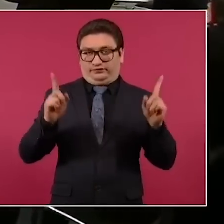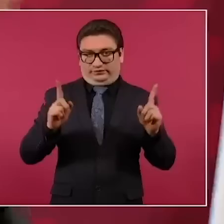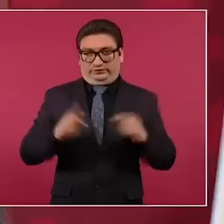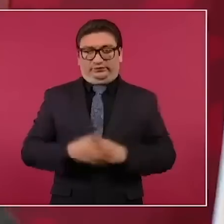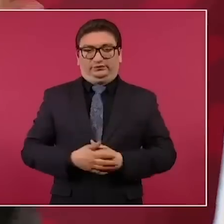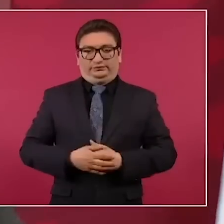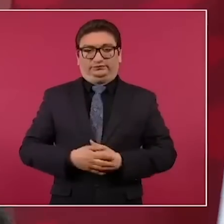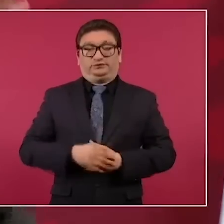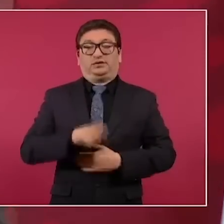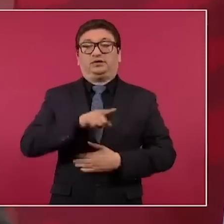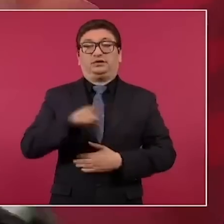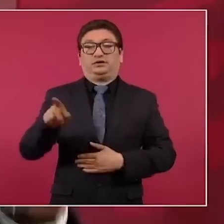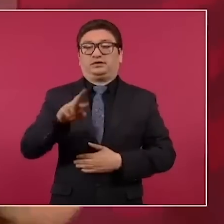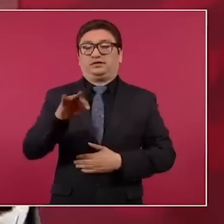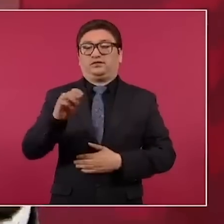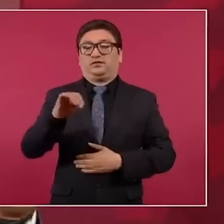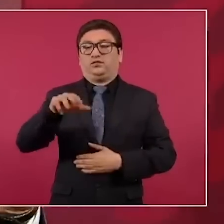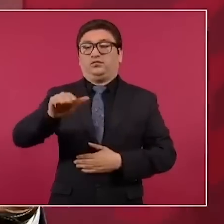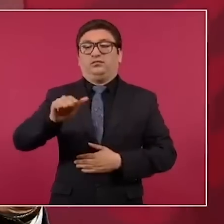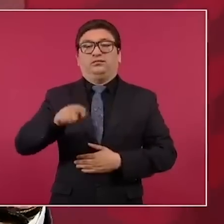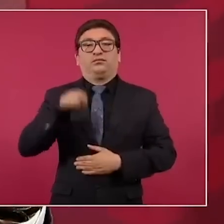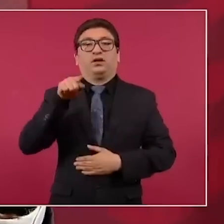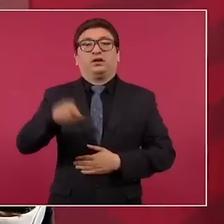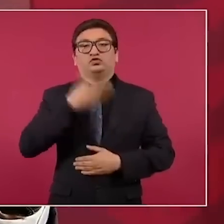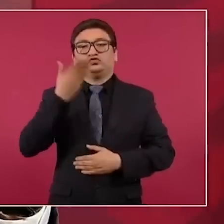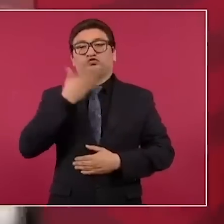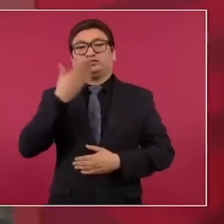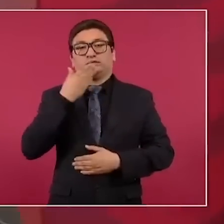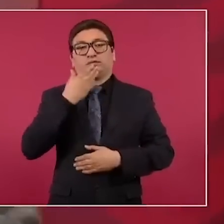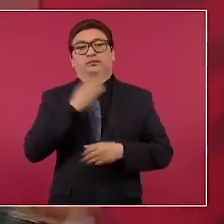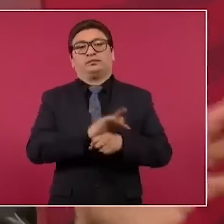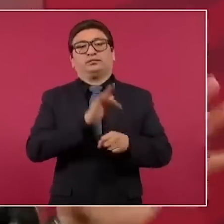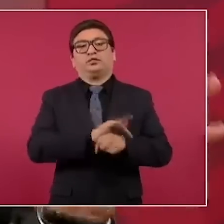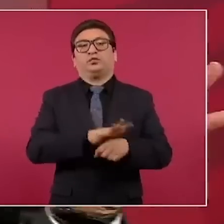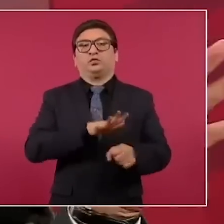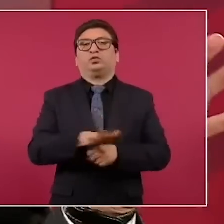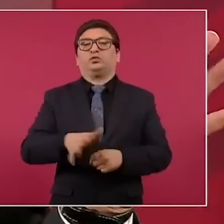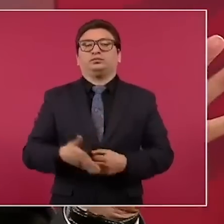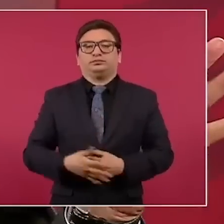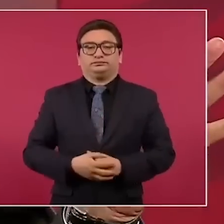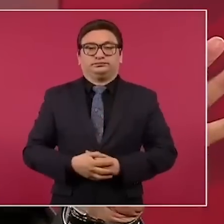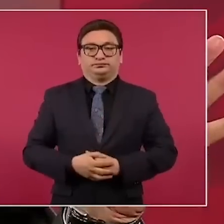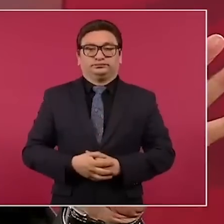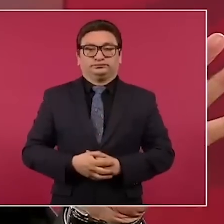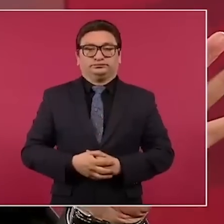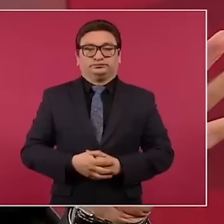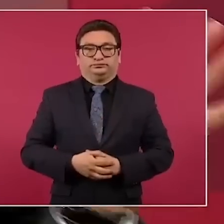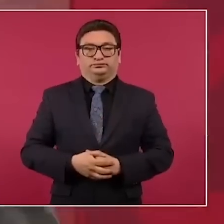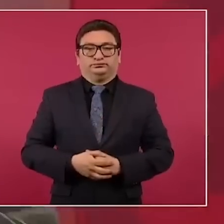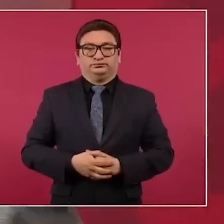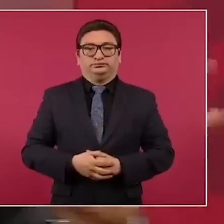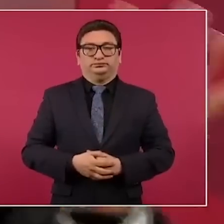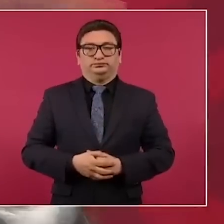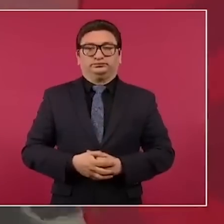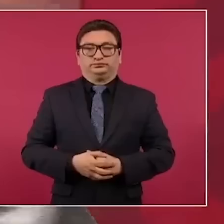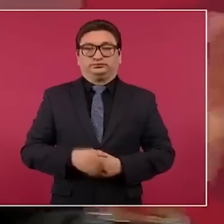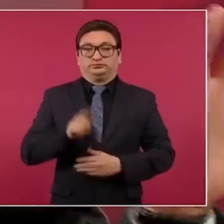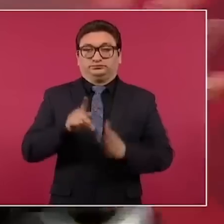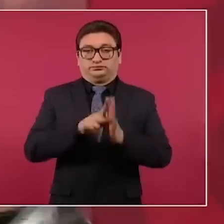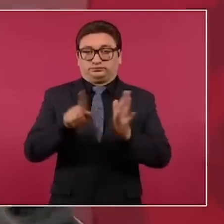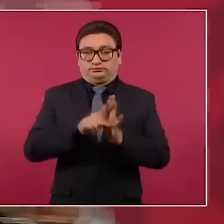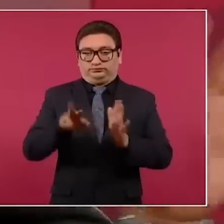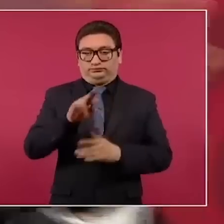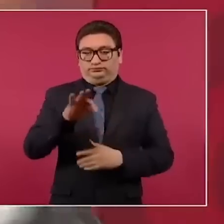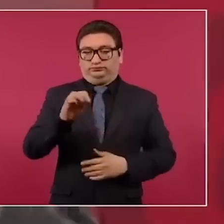que defiende el Reforma. el Reforma no está de